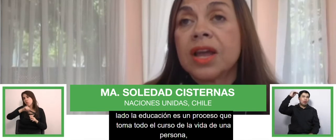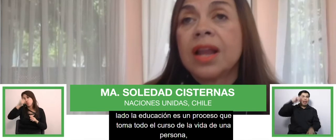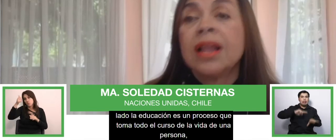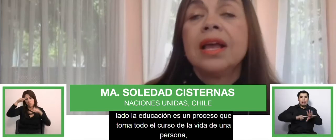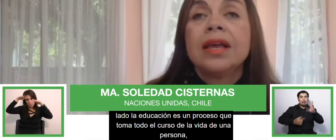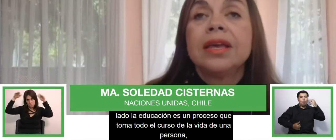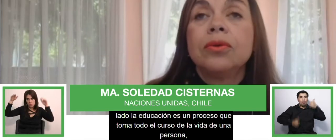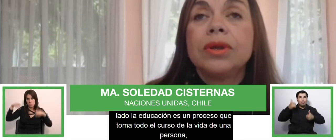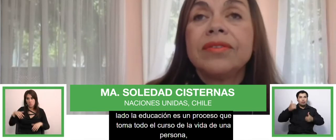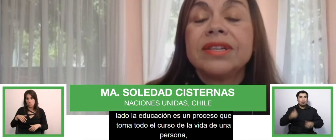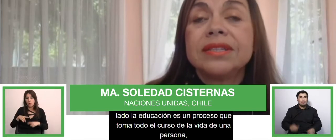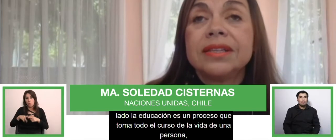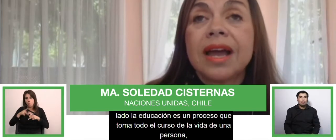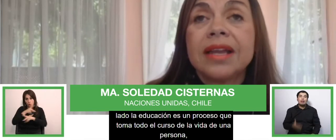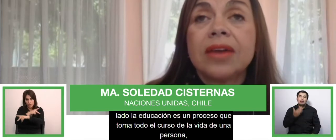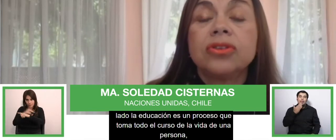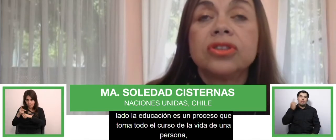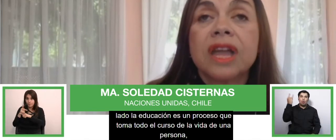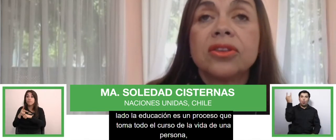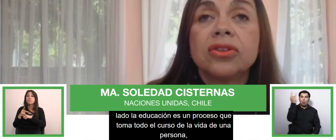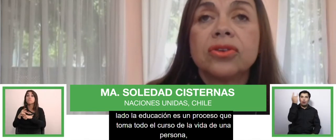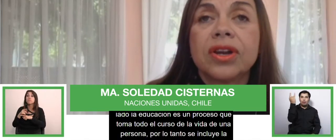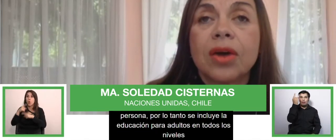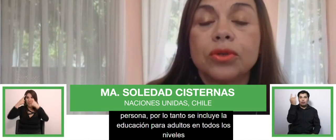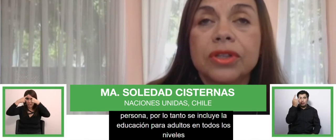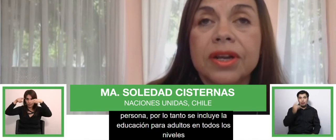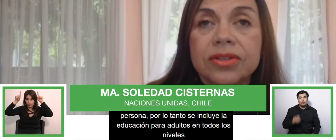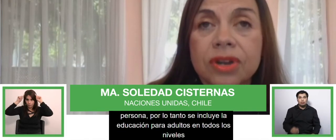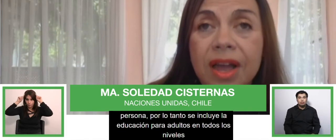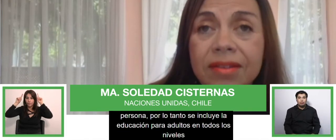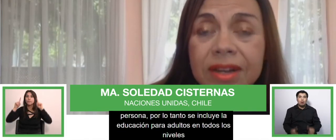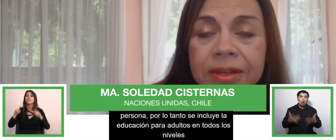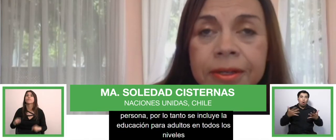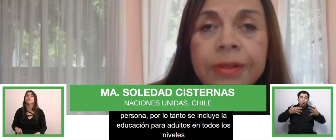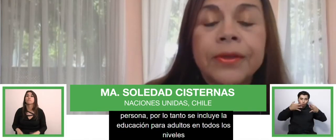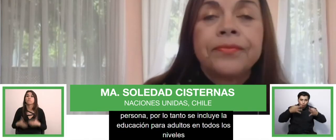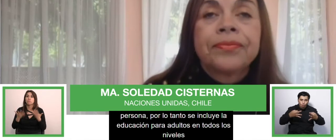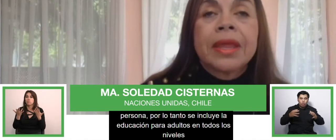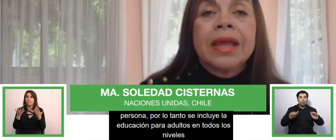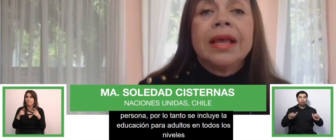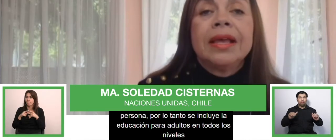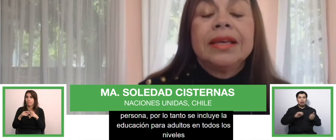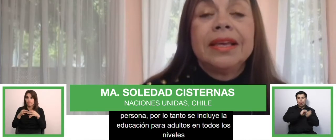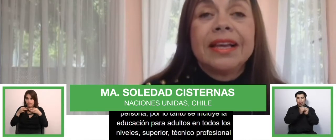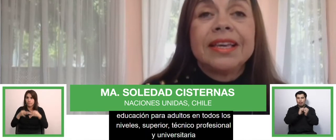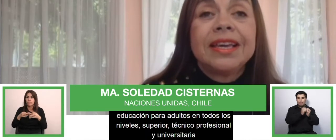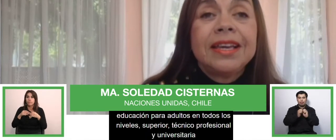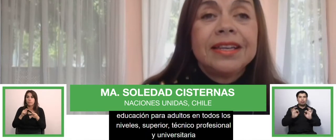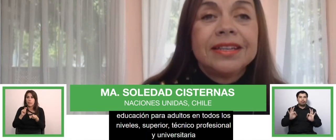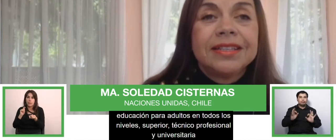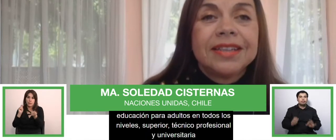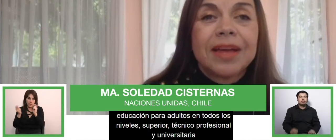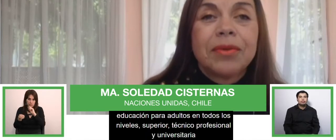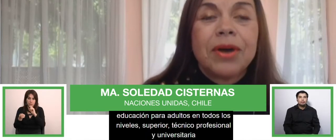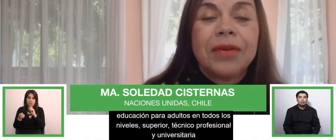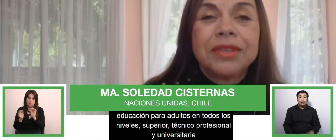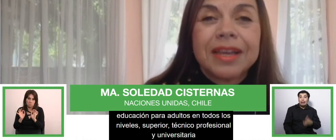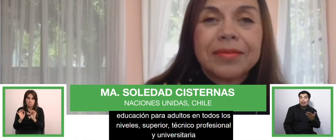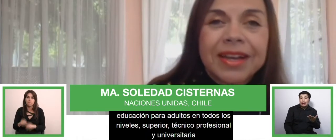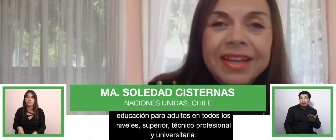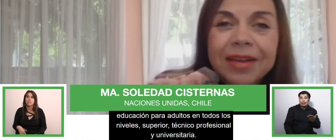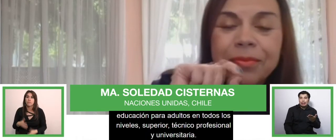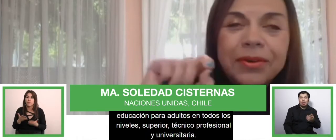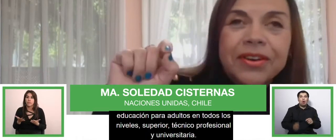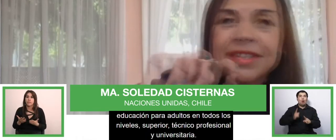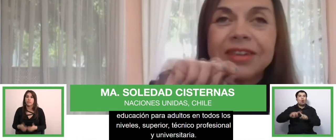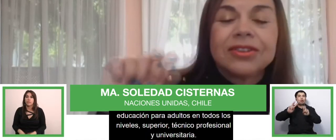-profesional y universitaria, contando con ajustes razonables. Y aquí llegamos a un